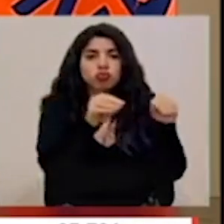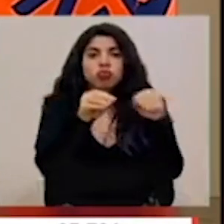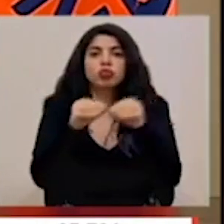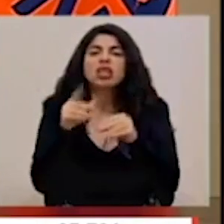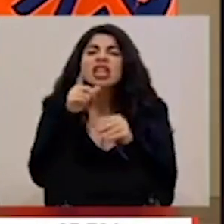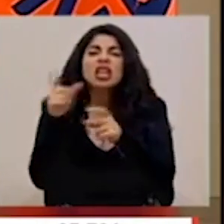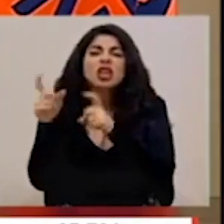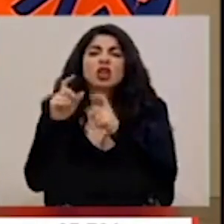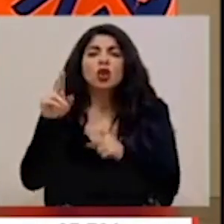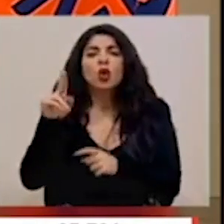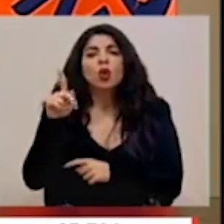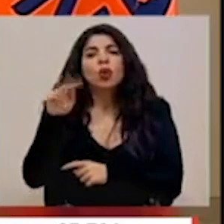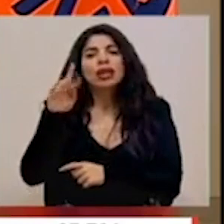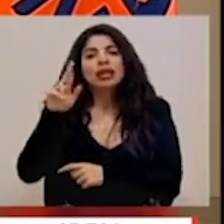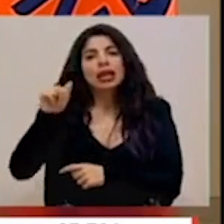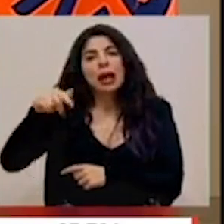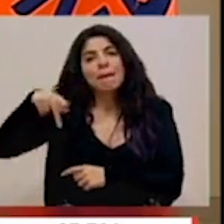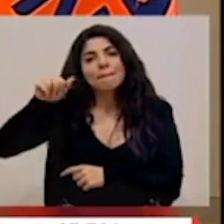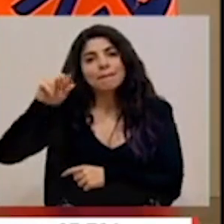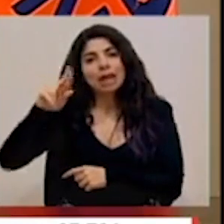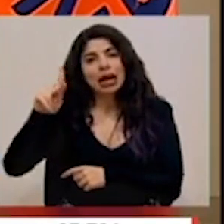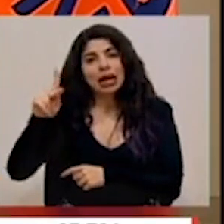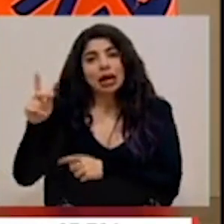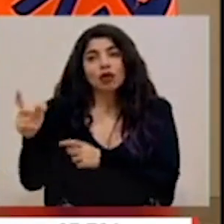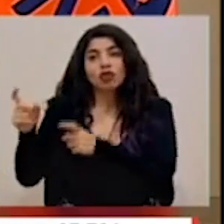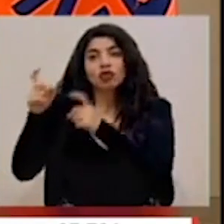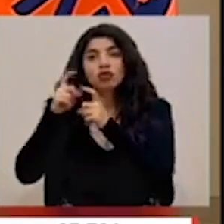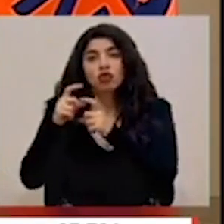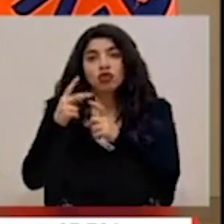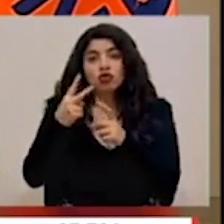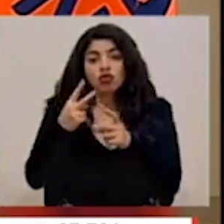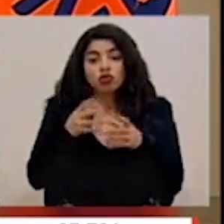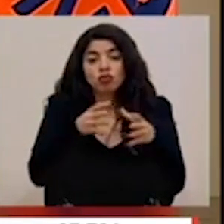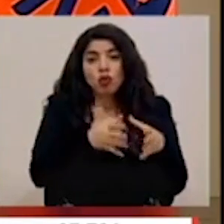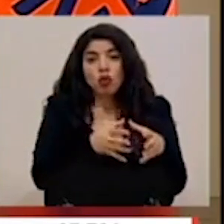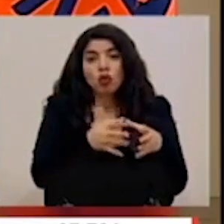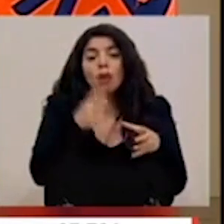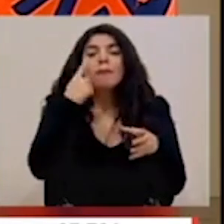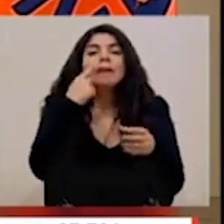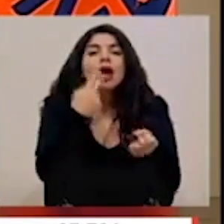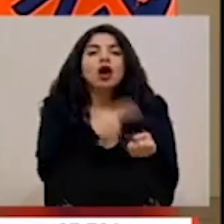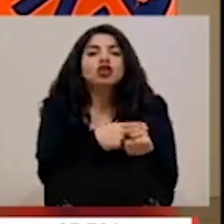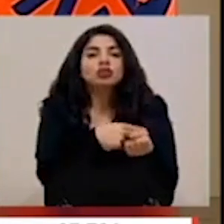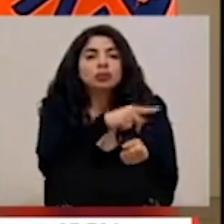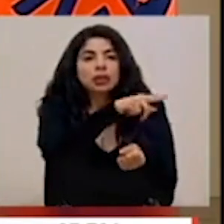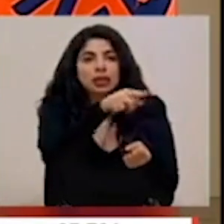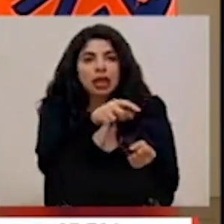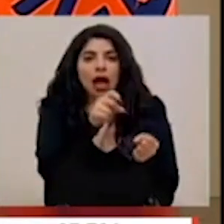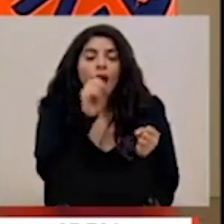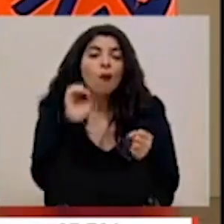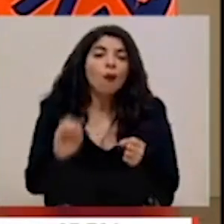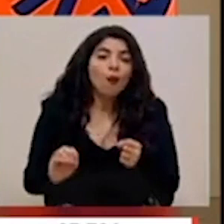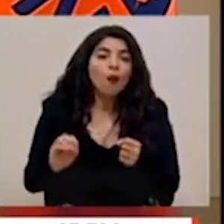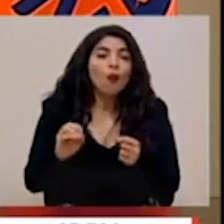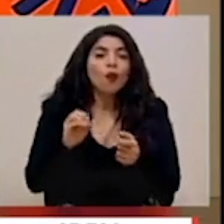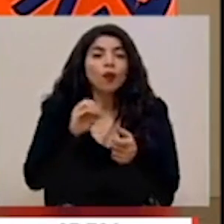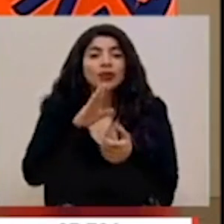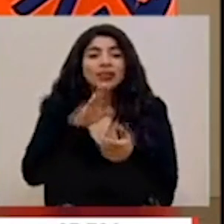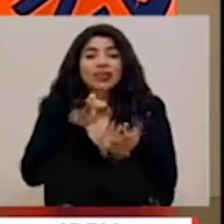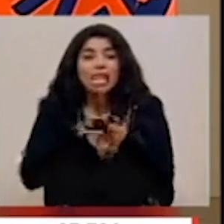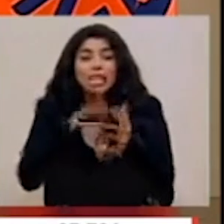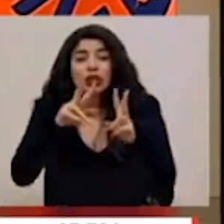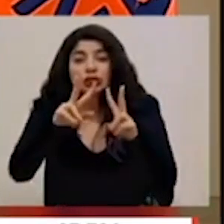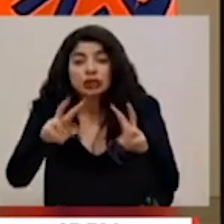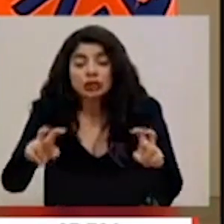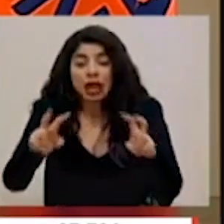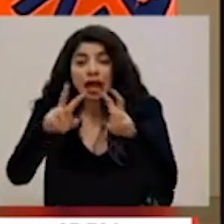que nos permitirán ampliar también capacidades en centros hospitalarios o en centros de tamizaje